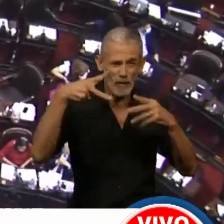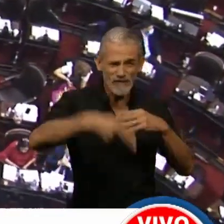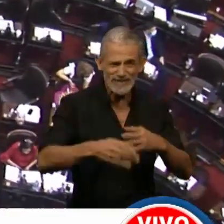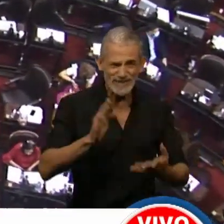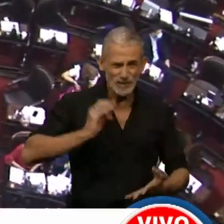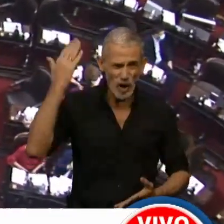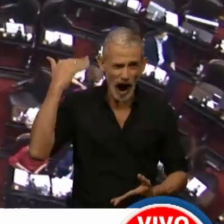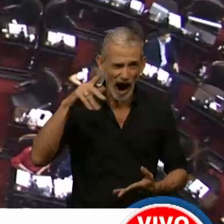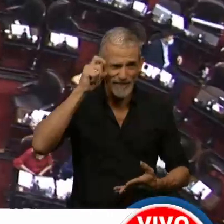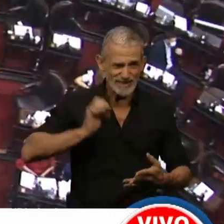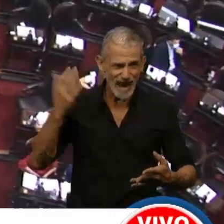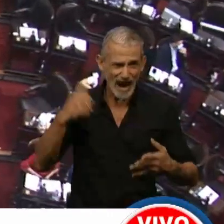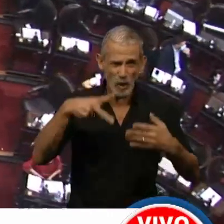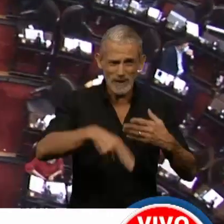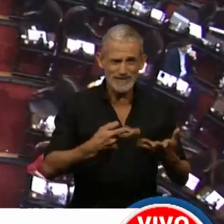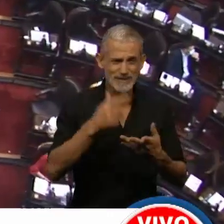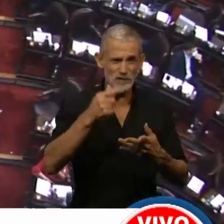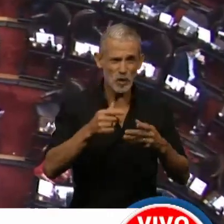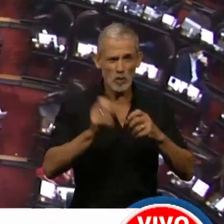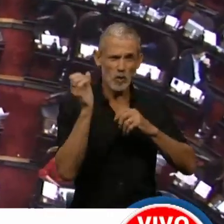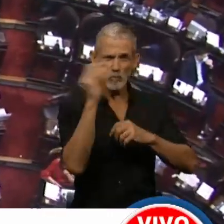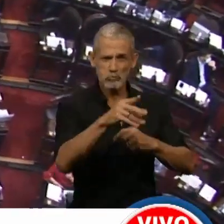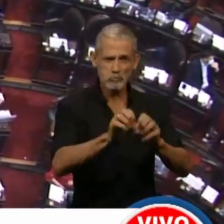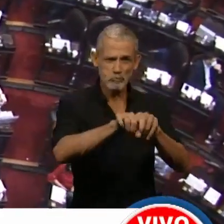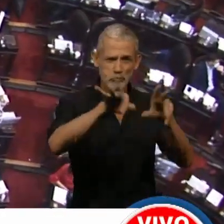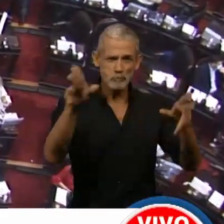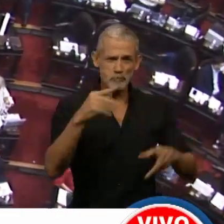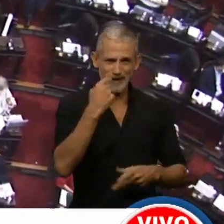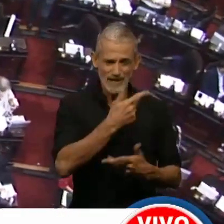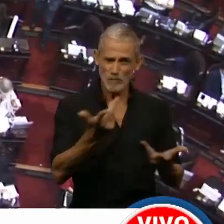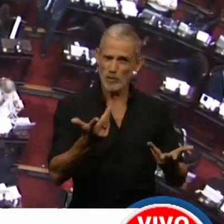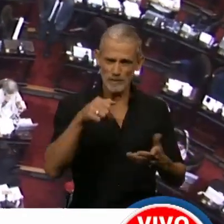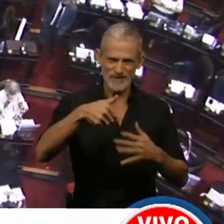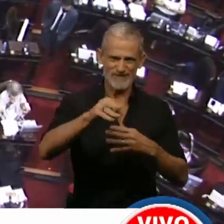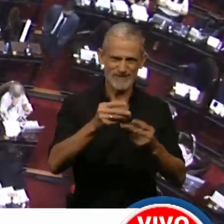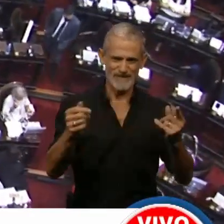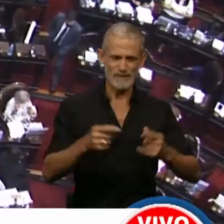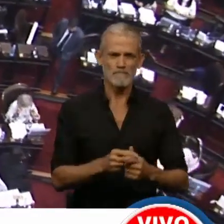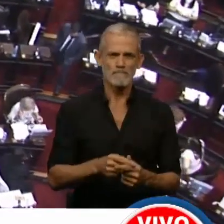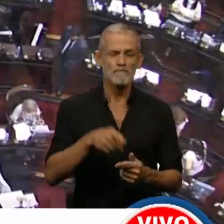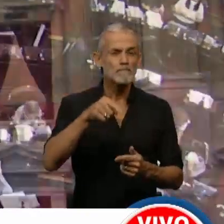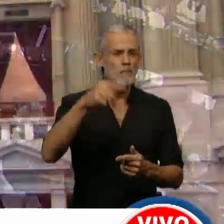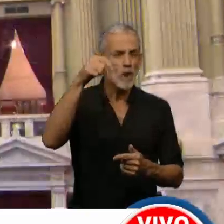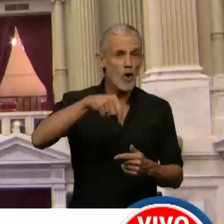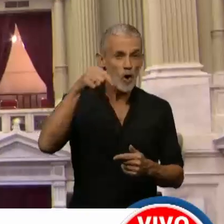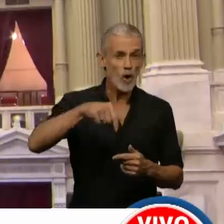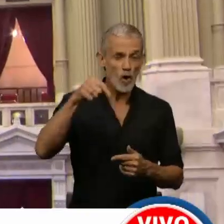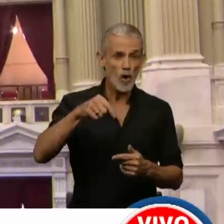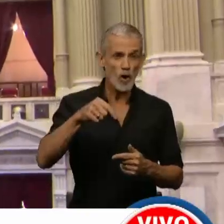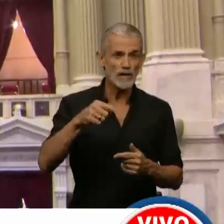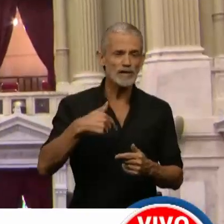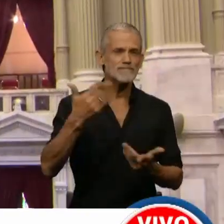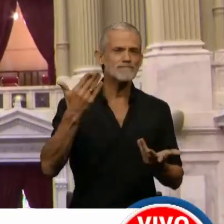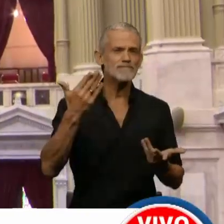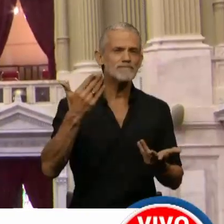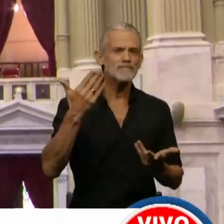política, no del odio. Y hoy, presidente, usted habrá visto y con esto voy a ir terminando, y hoy nuestras